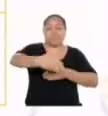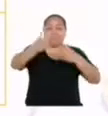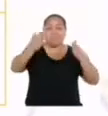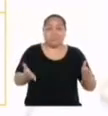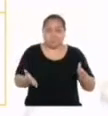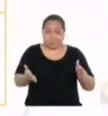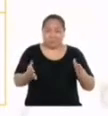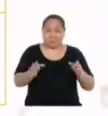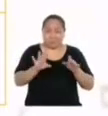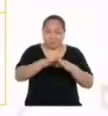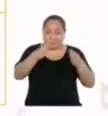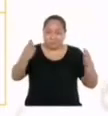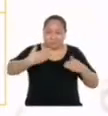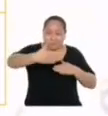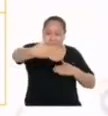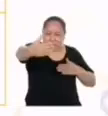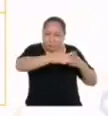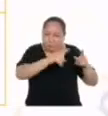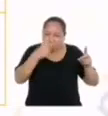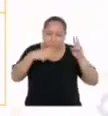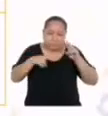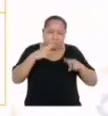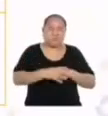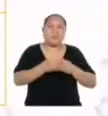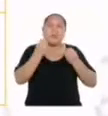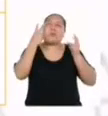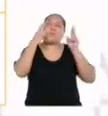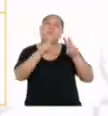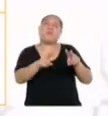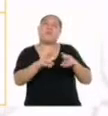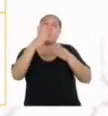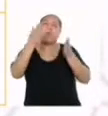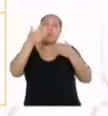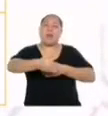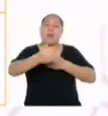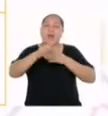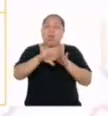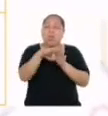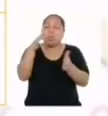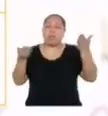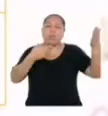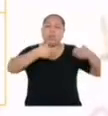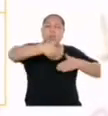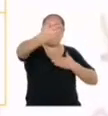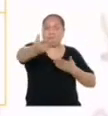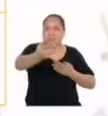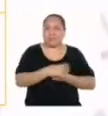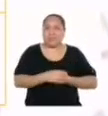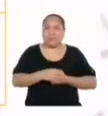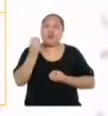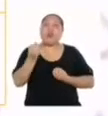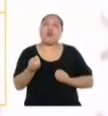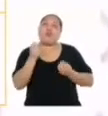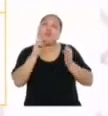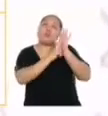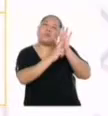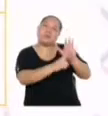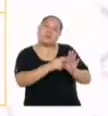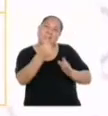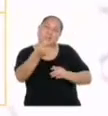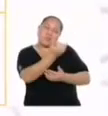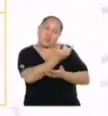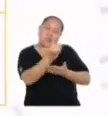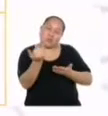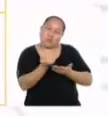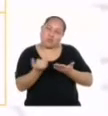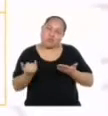de cartón cumplen con lo que acabo de decir. ¿Cómo se vería una caja desdoblada, Yanira? ¿Cómo representarías algo así en un